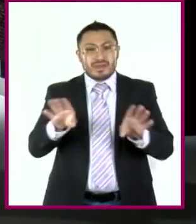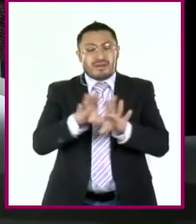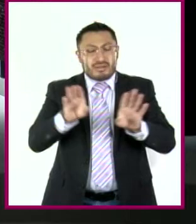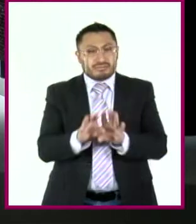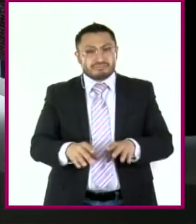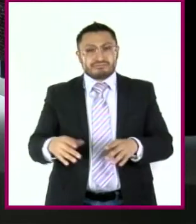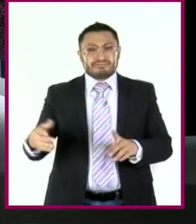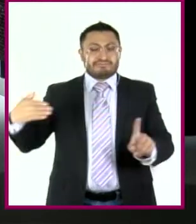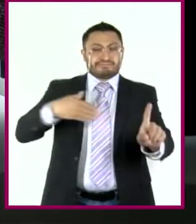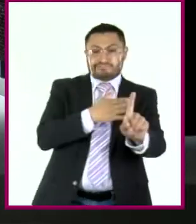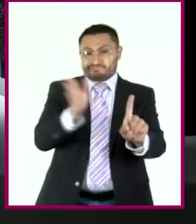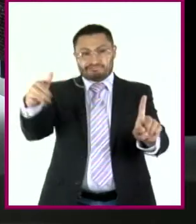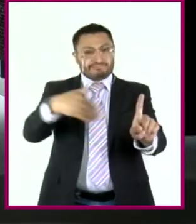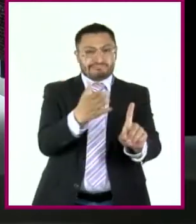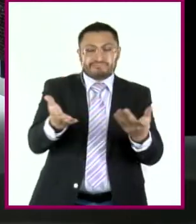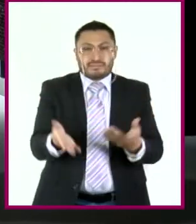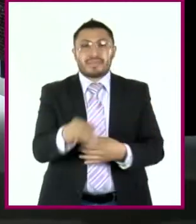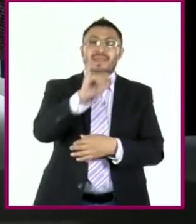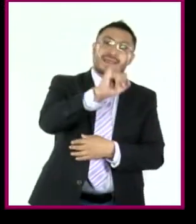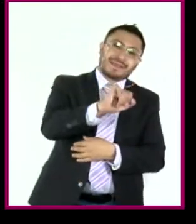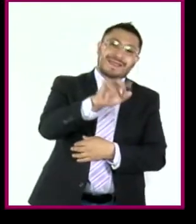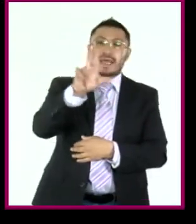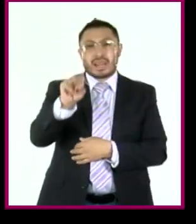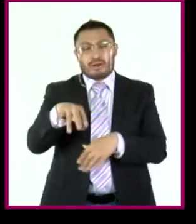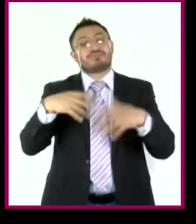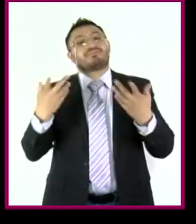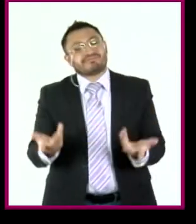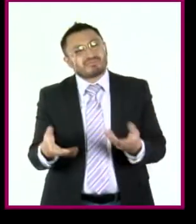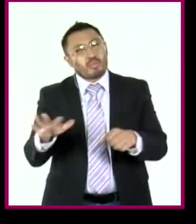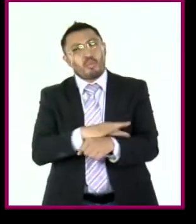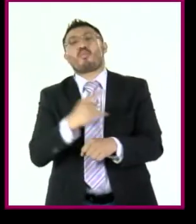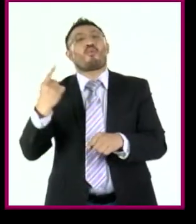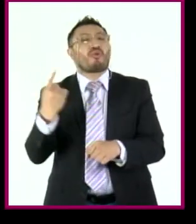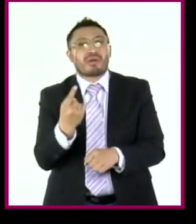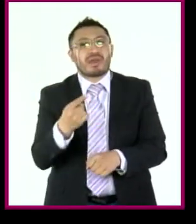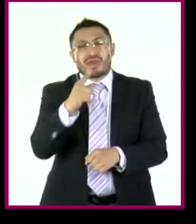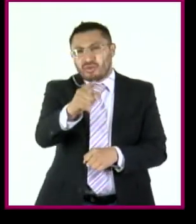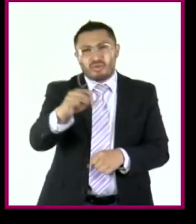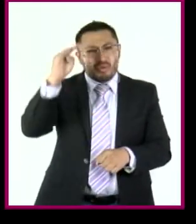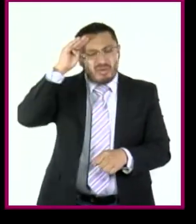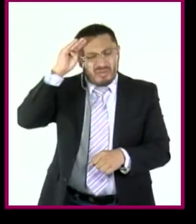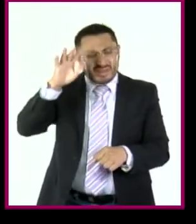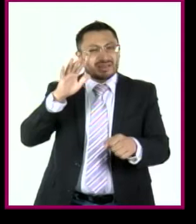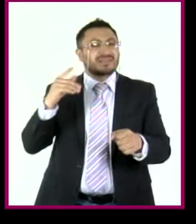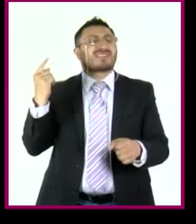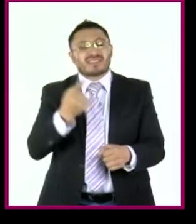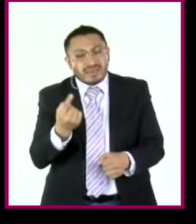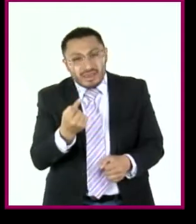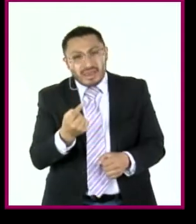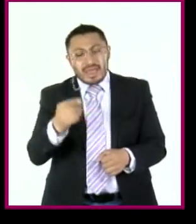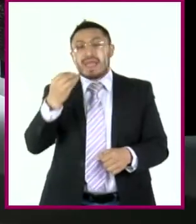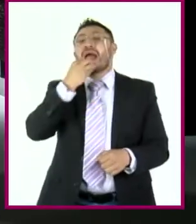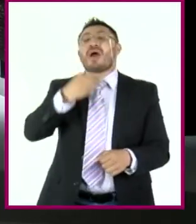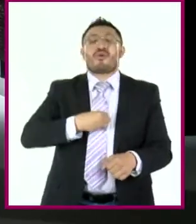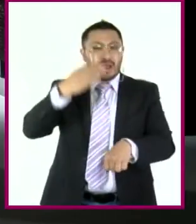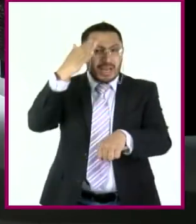¿Por qué sí? ¿Por qué no? ¿Piensan que a pesar del castigo seguía siendo libre?